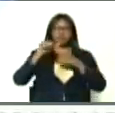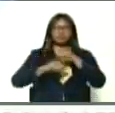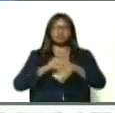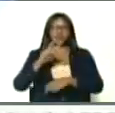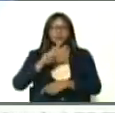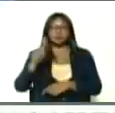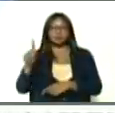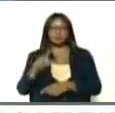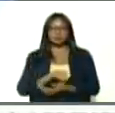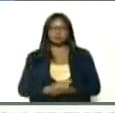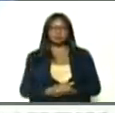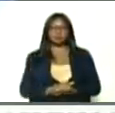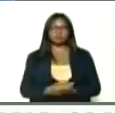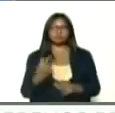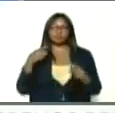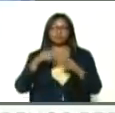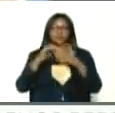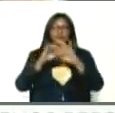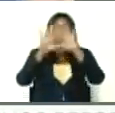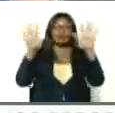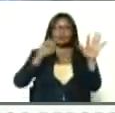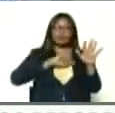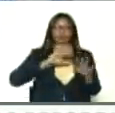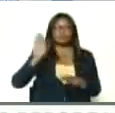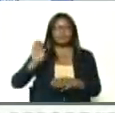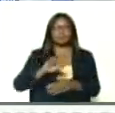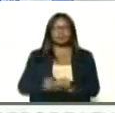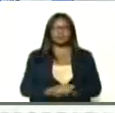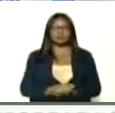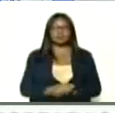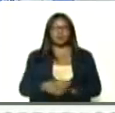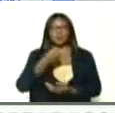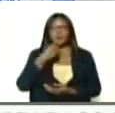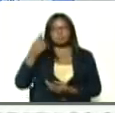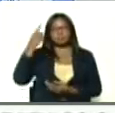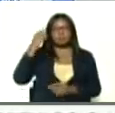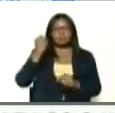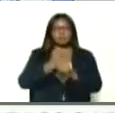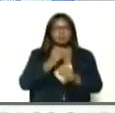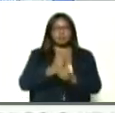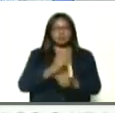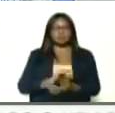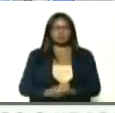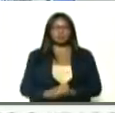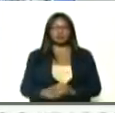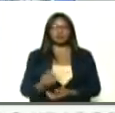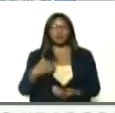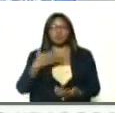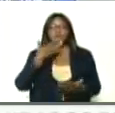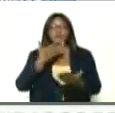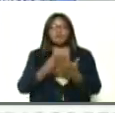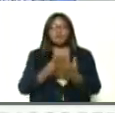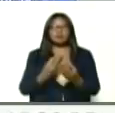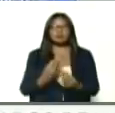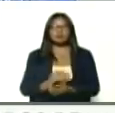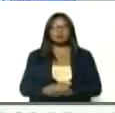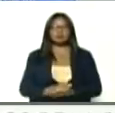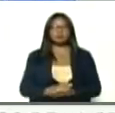siglo XXI, que llegó temprano, a nuestra patria, buen día de trabajo, les doy las gracias, gobernadores,